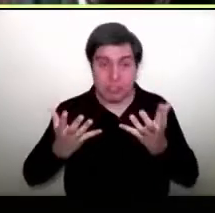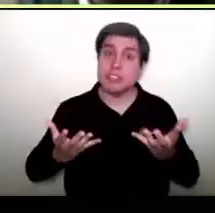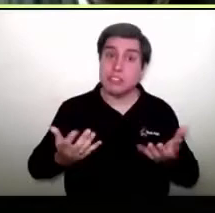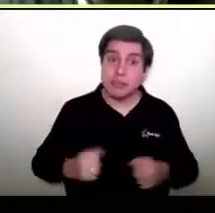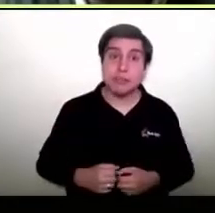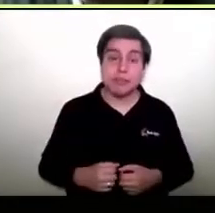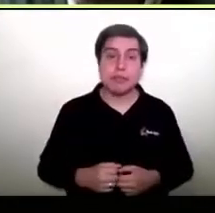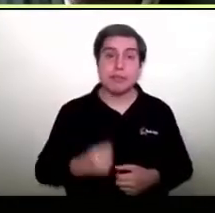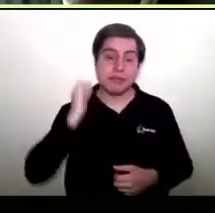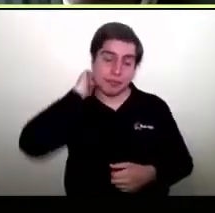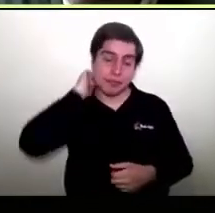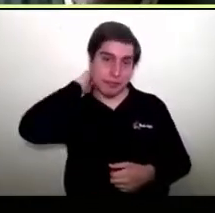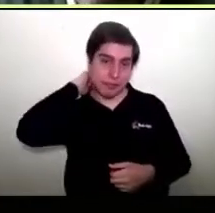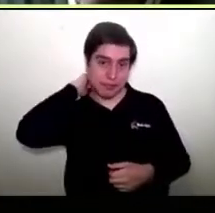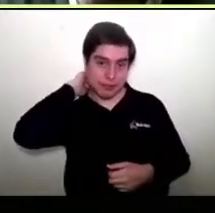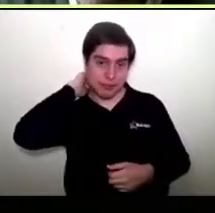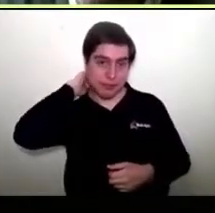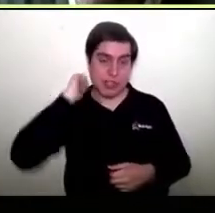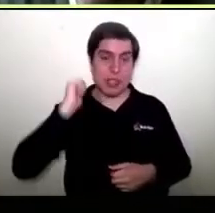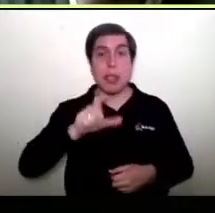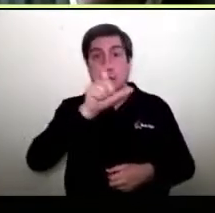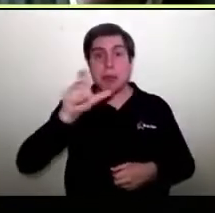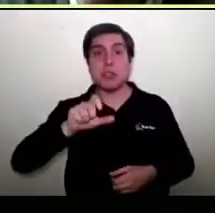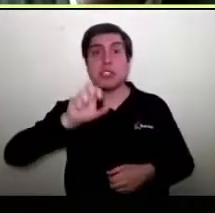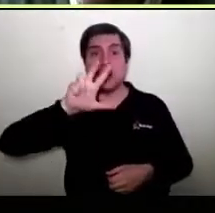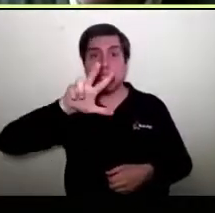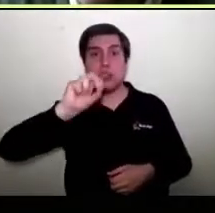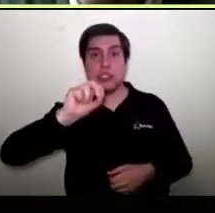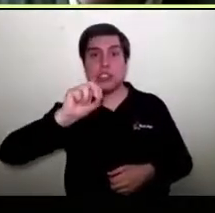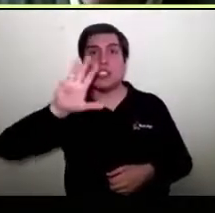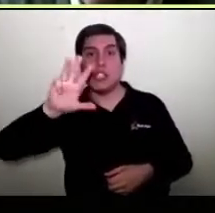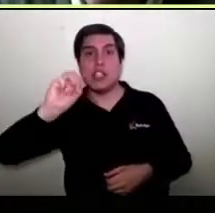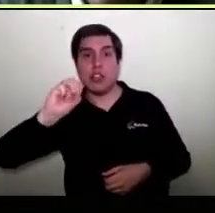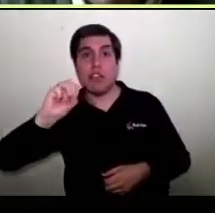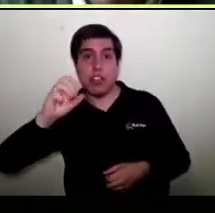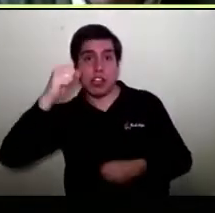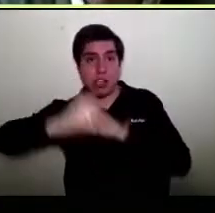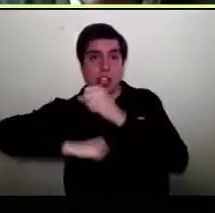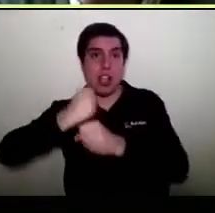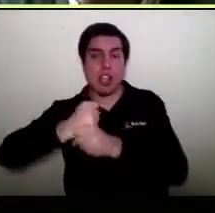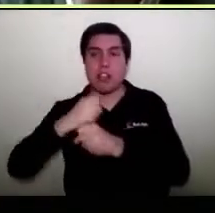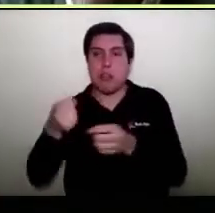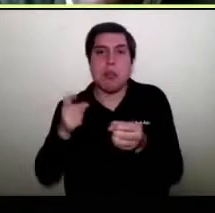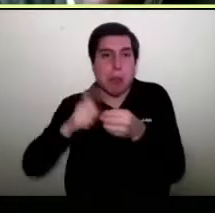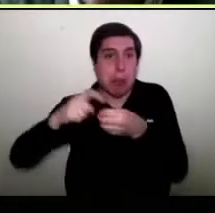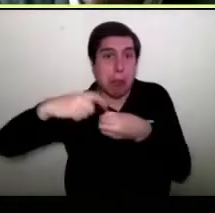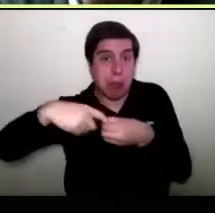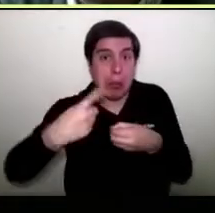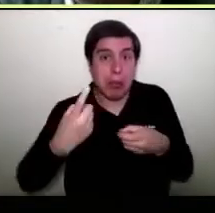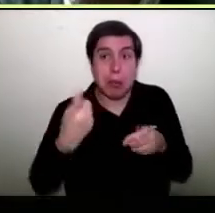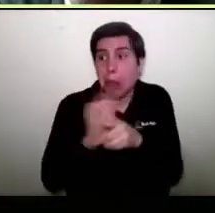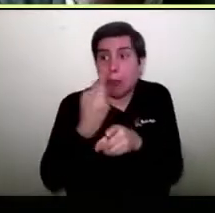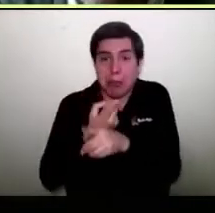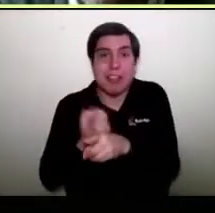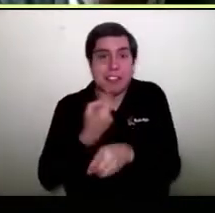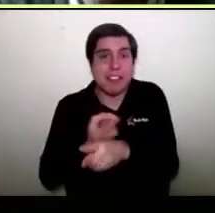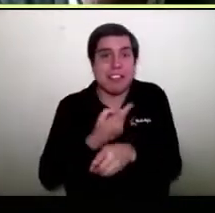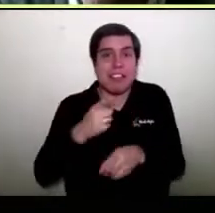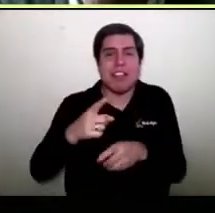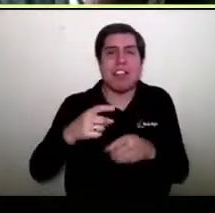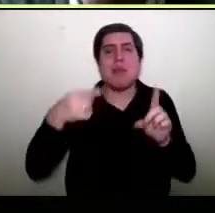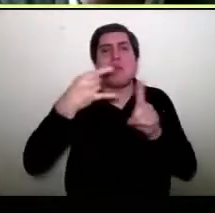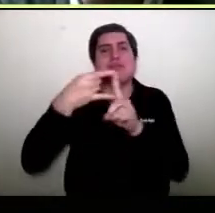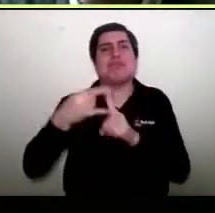los mayores, gente de 80 o 90 años, hoy día está súper conectado. Están webinando, haciendo Zoom con la